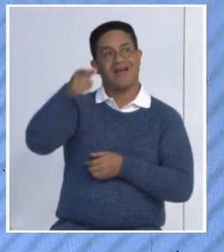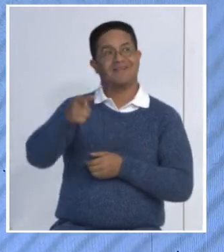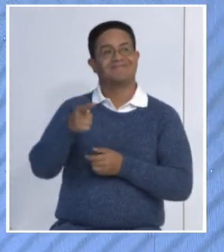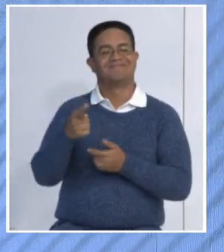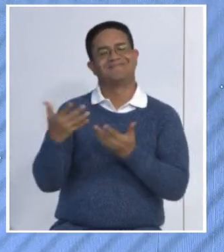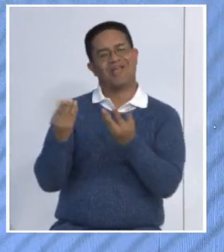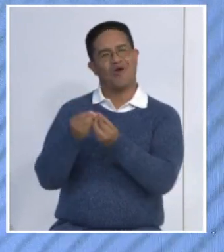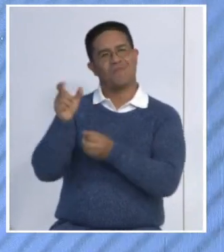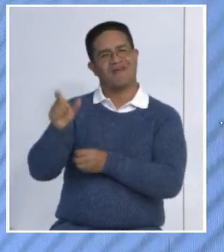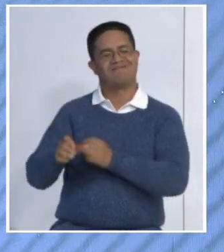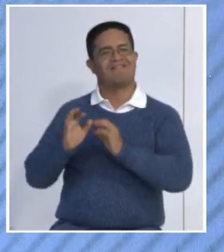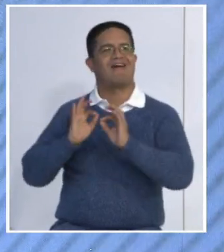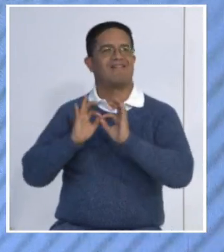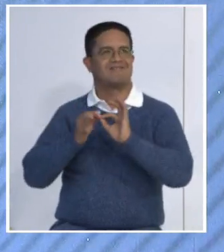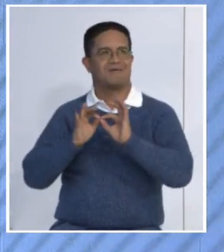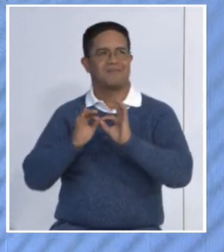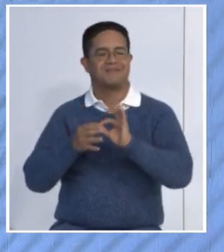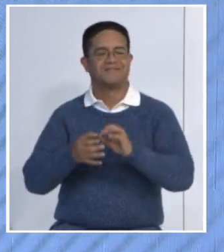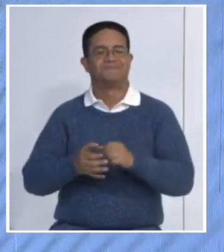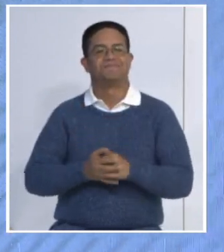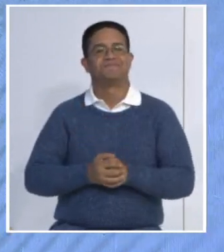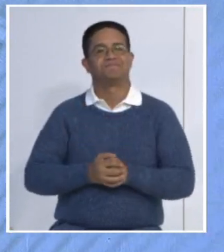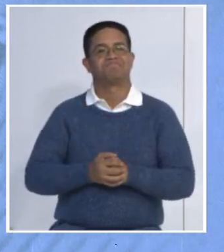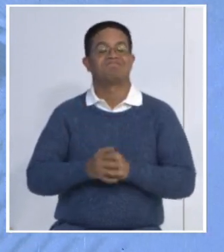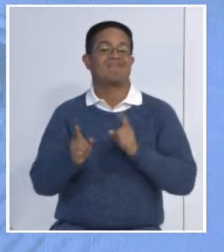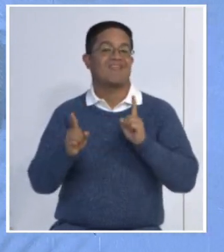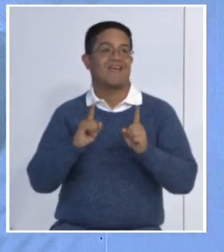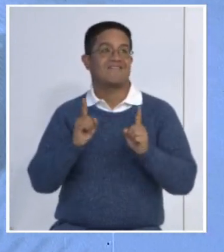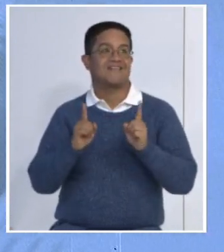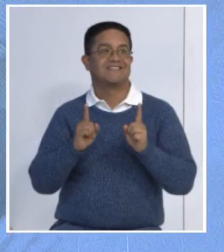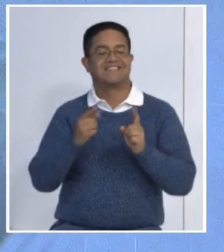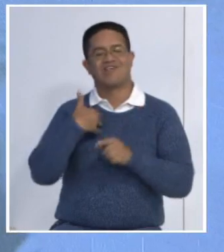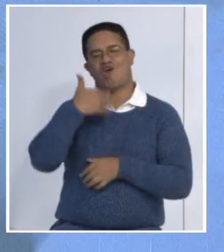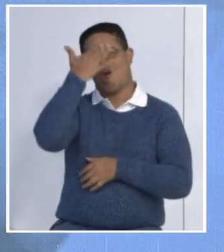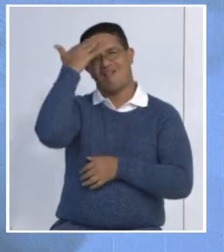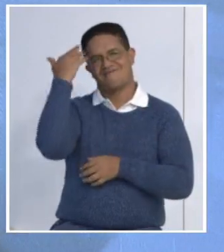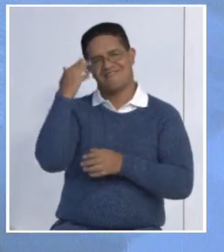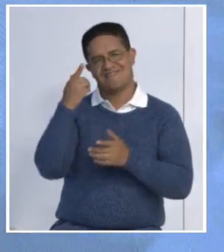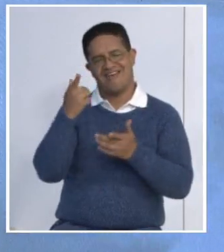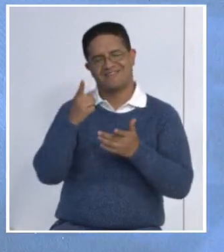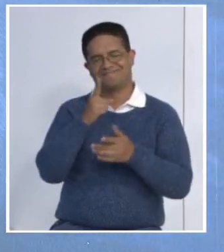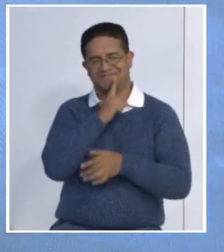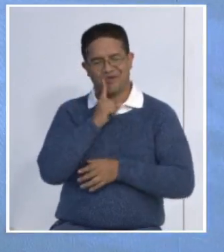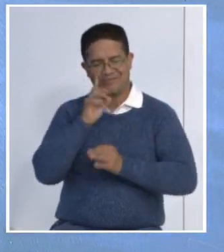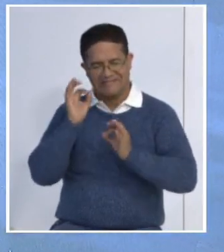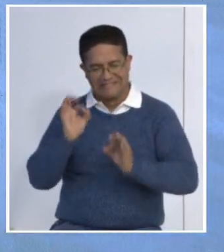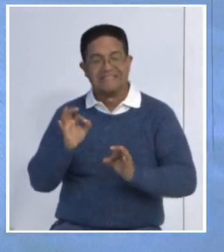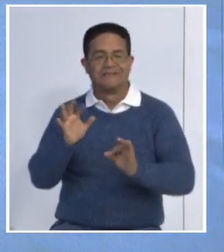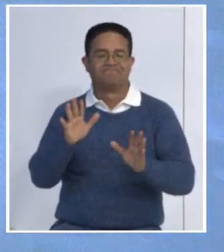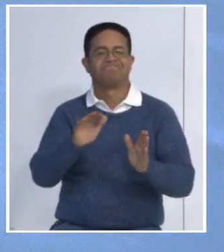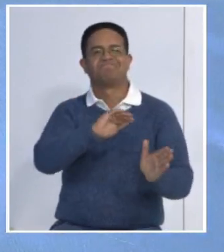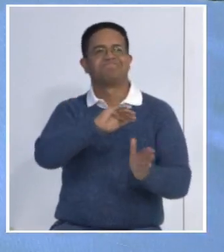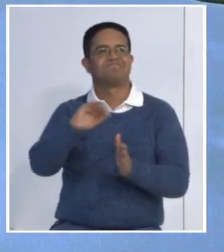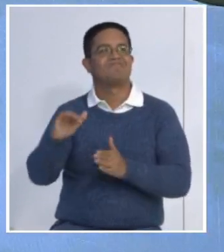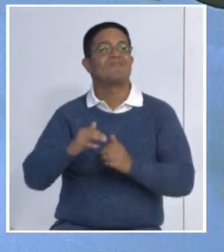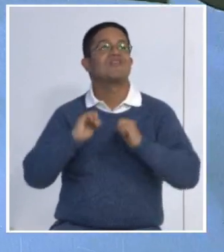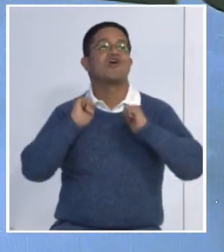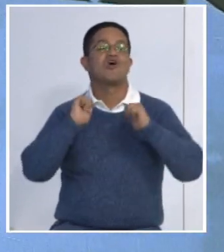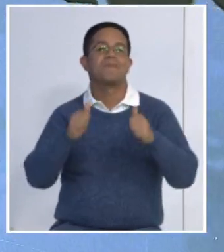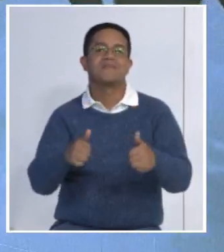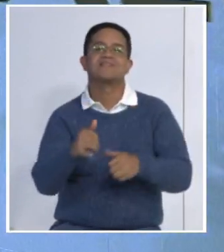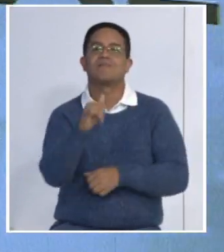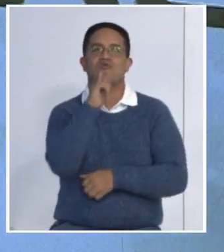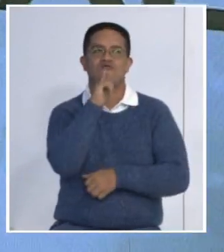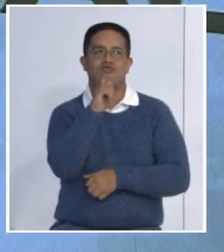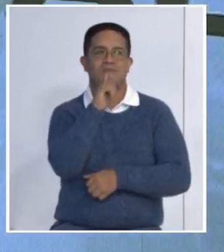acompaña en la interpretación de lengua de señas, a veces le confundo un poco el apellido, eso va a mejorar. Vamos a avanzar de inmediato justamente con